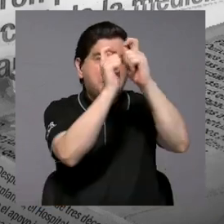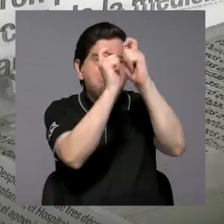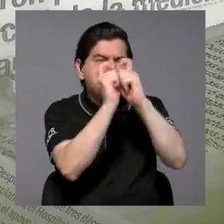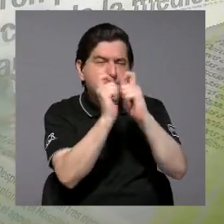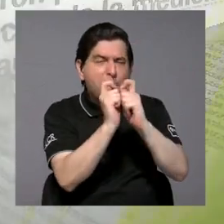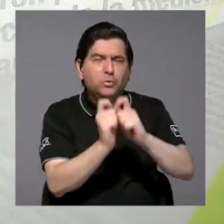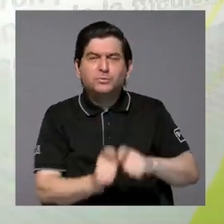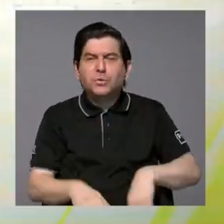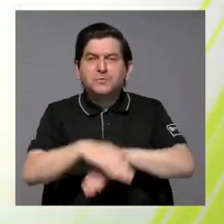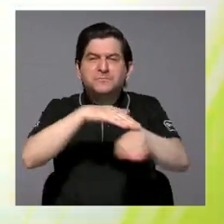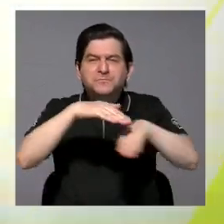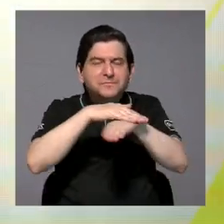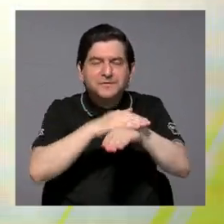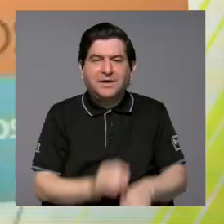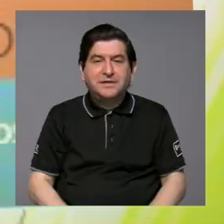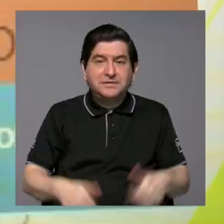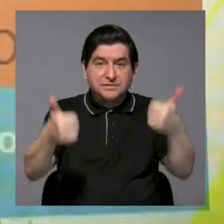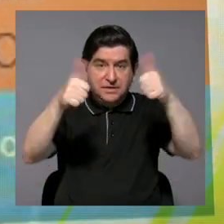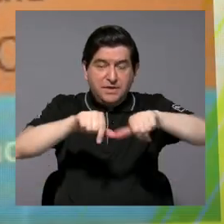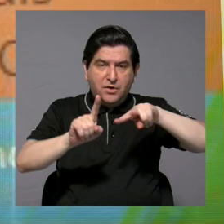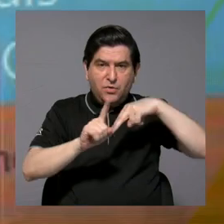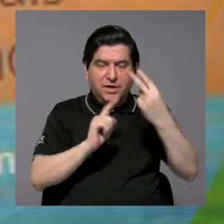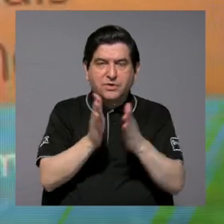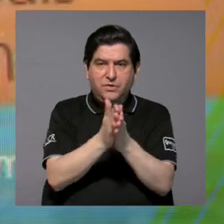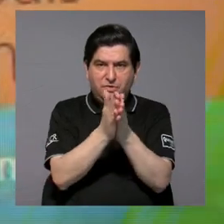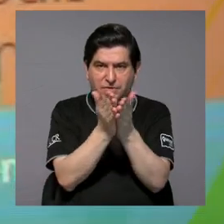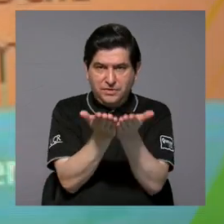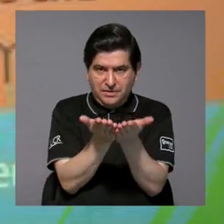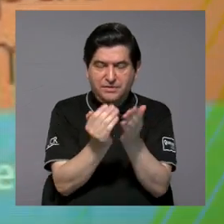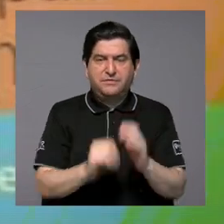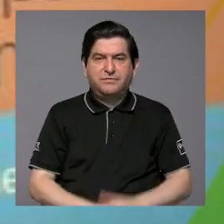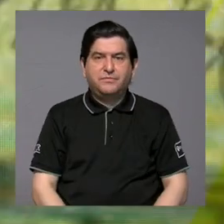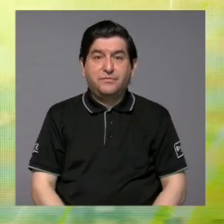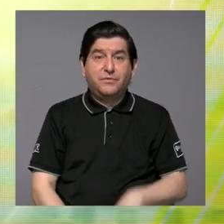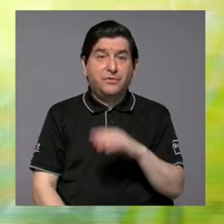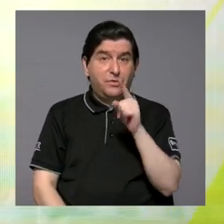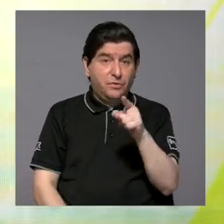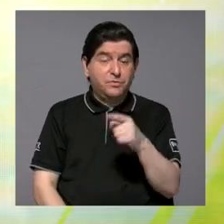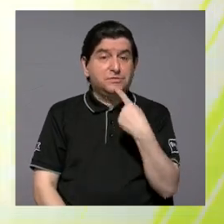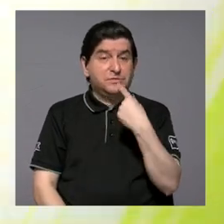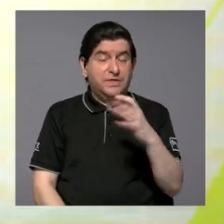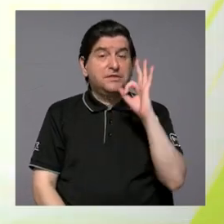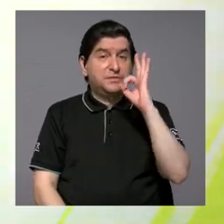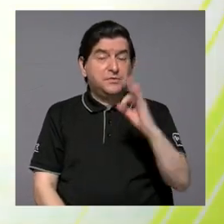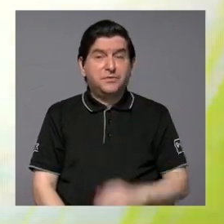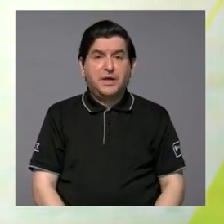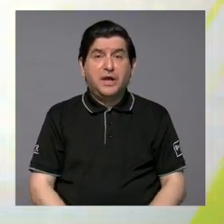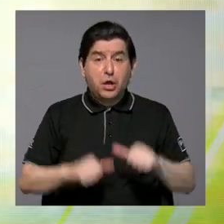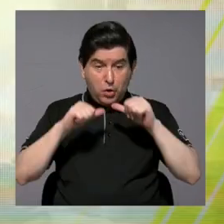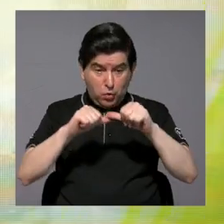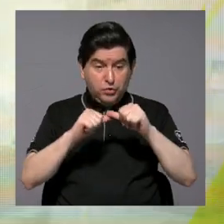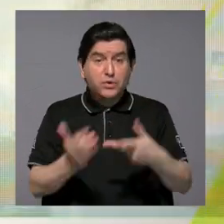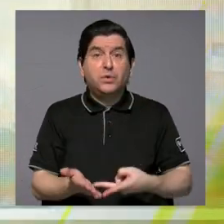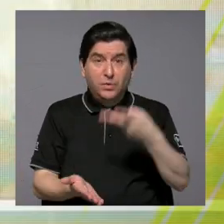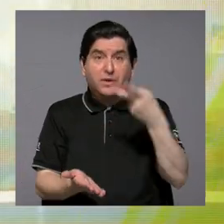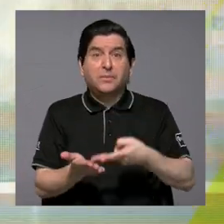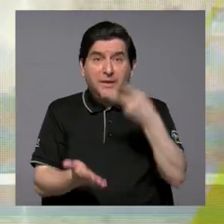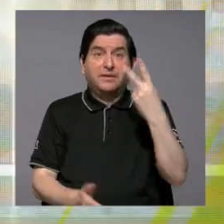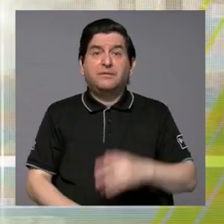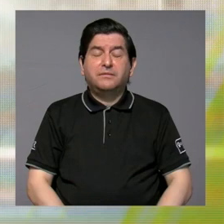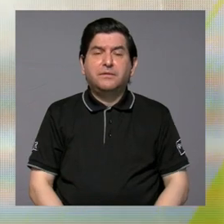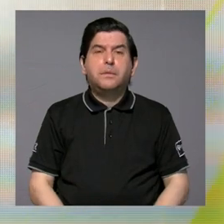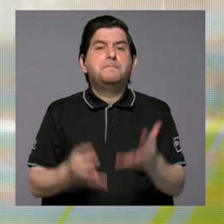esenciales de acuerdo a la visión de ese libro? Que usted bien lo dice, se mantiene vigente.